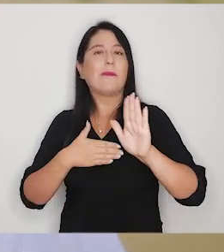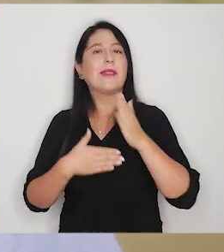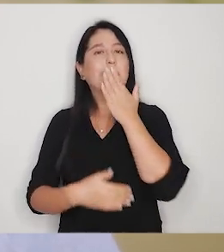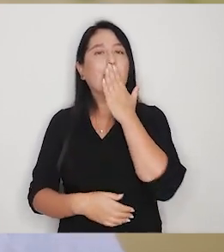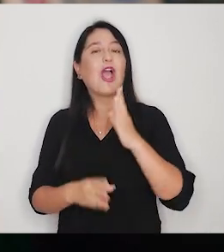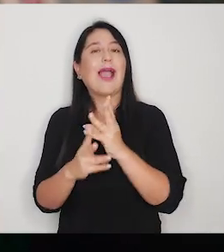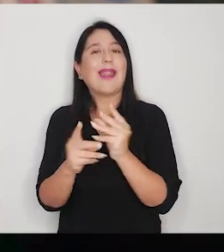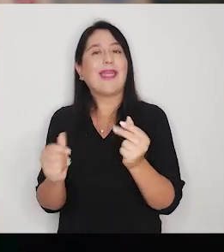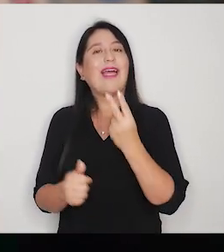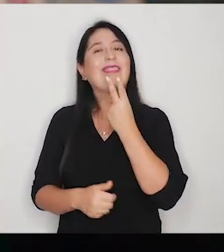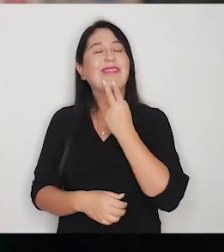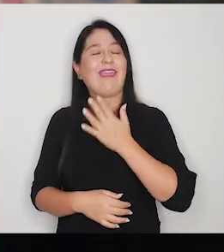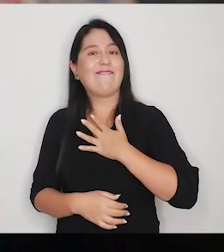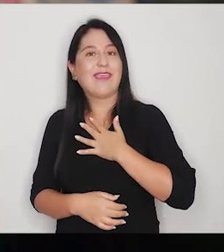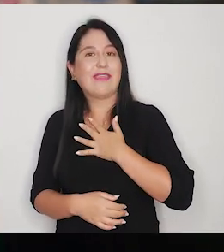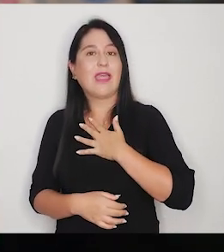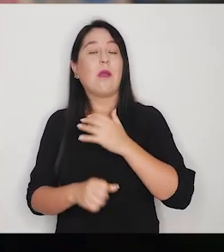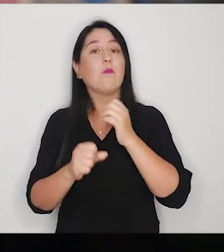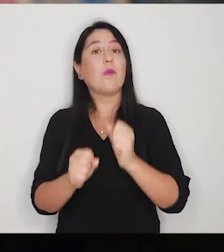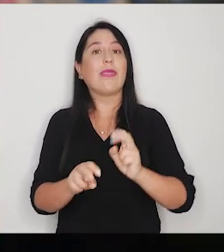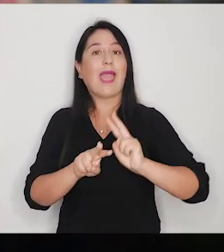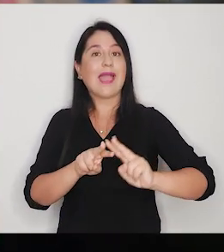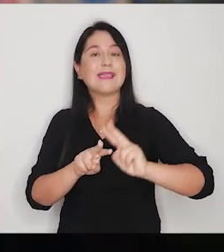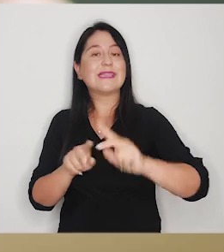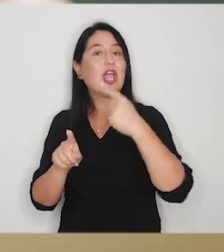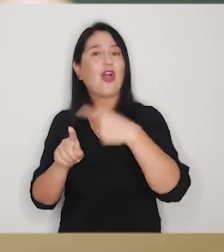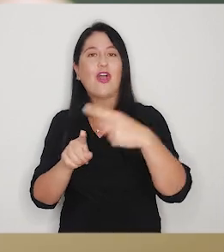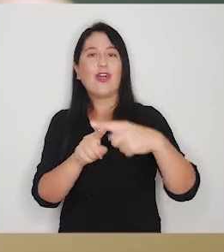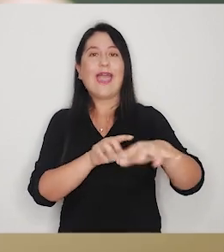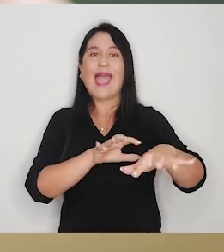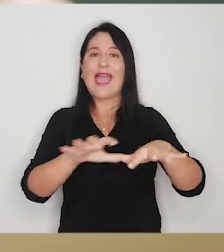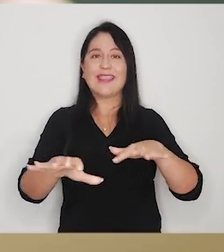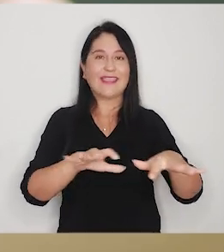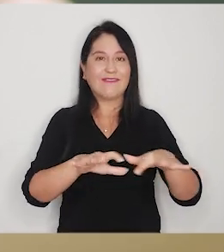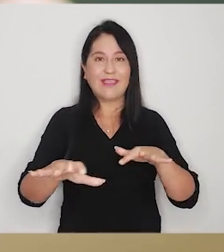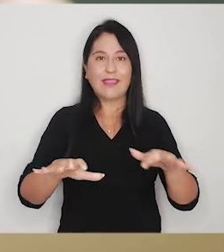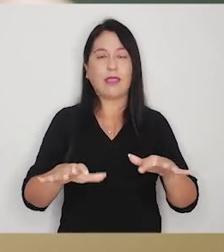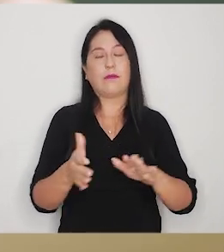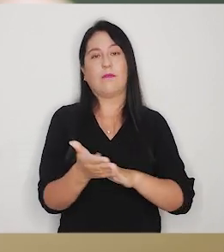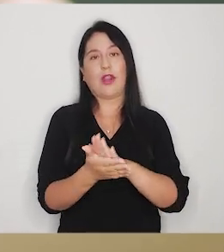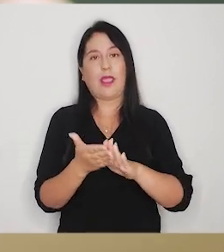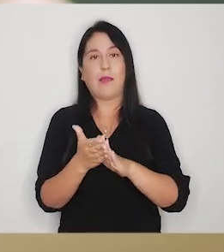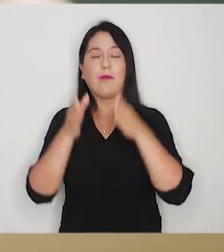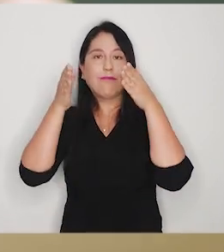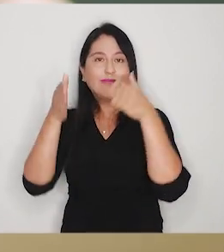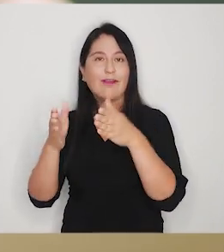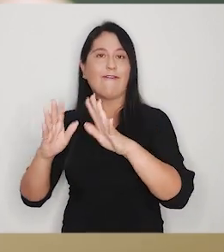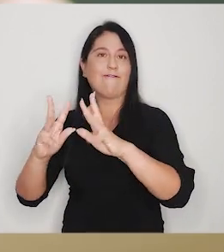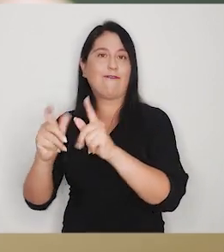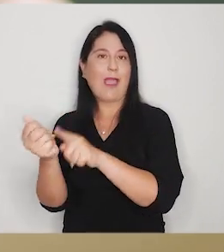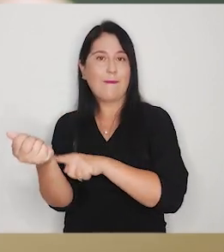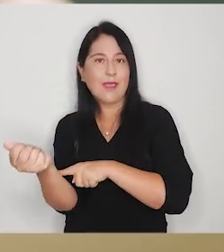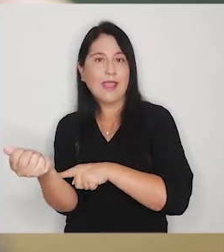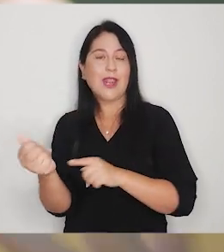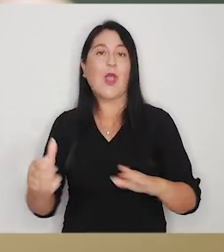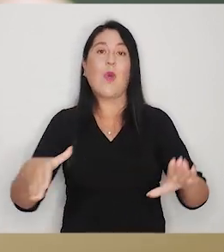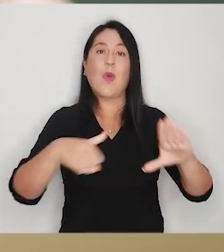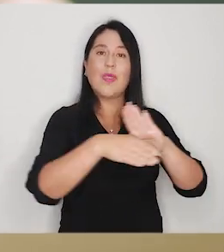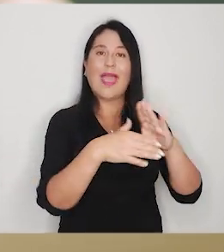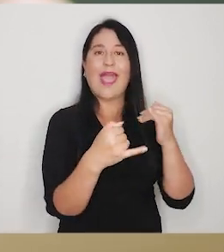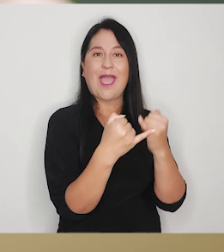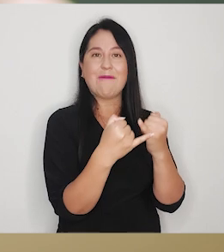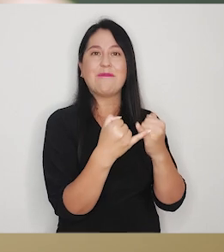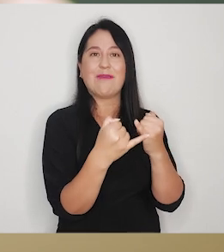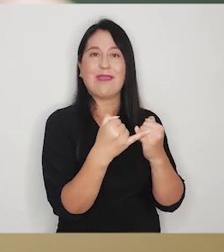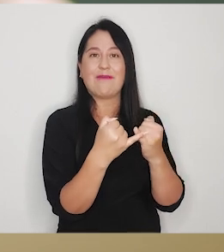aumentara el teletrabajo. Promete una mejora en la calidad de vida. Uno, porque puedes hacer otras actividades con ese tiempo que estás ahorrando, como estar con tu